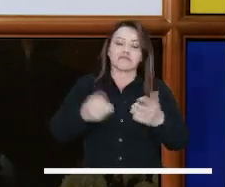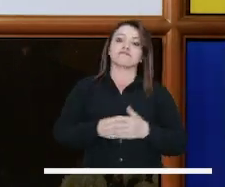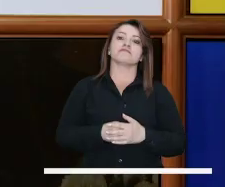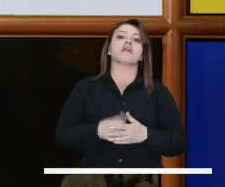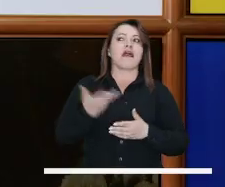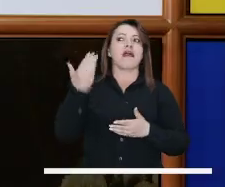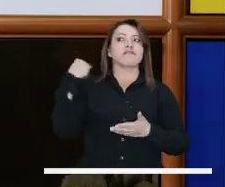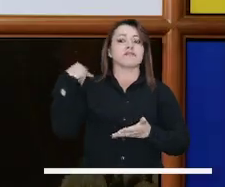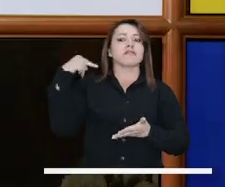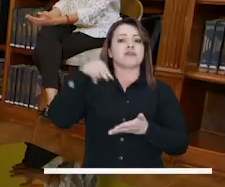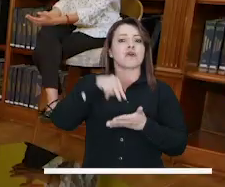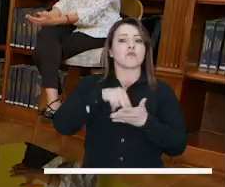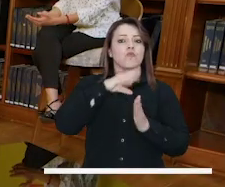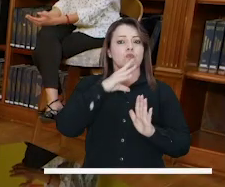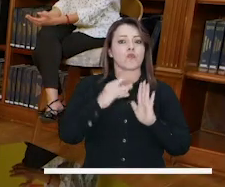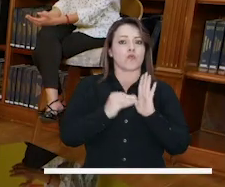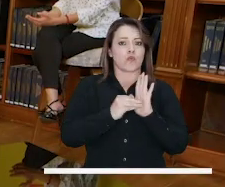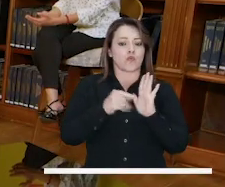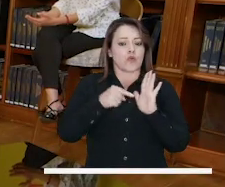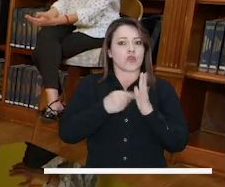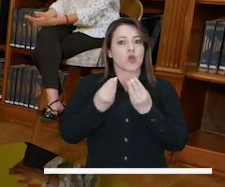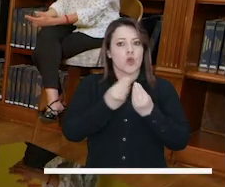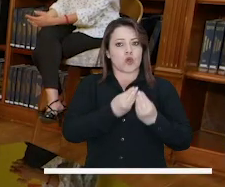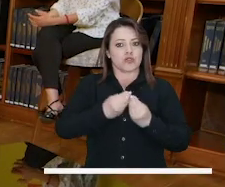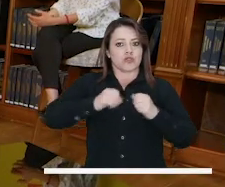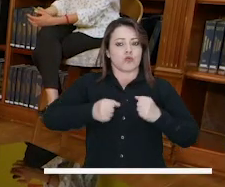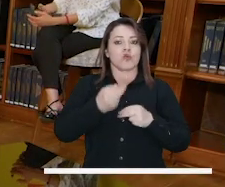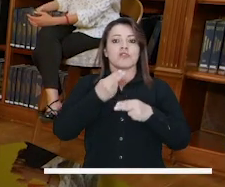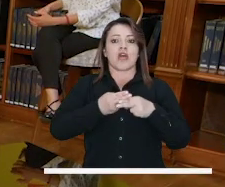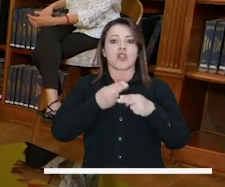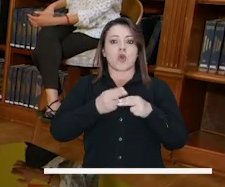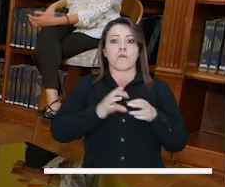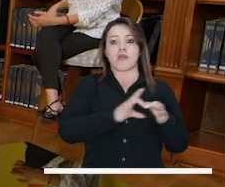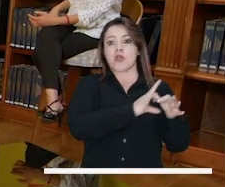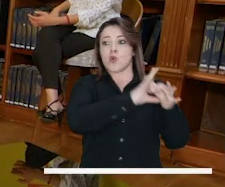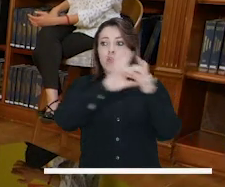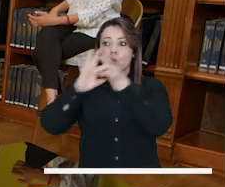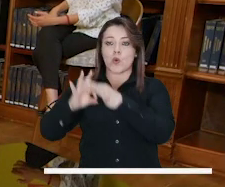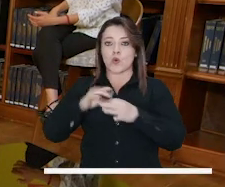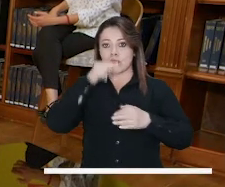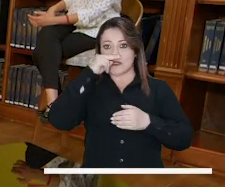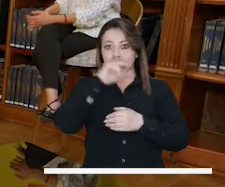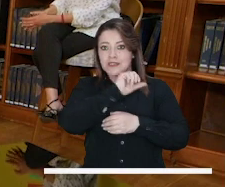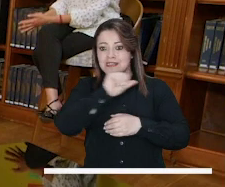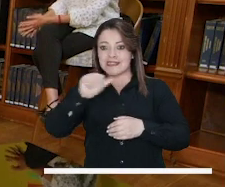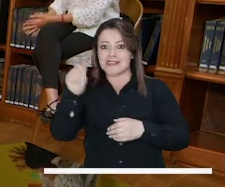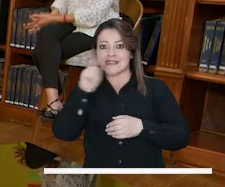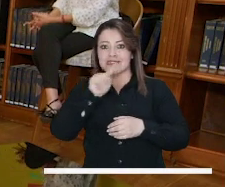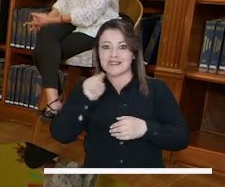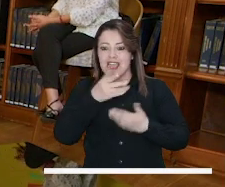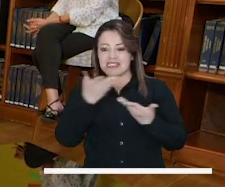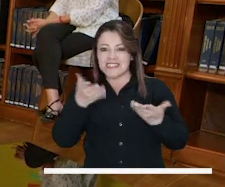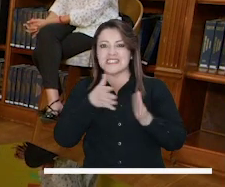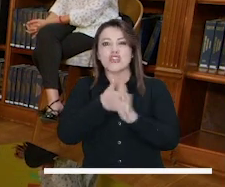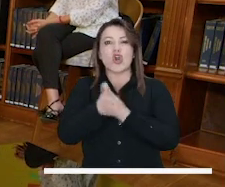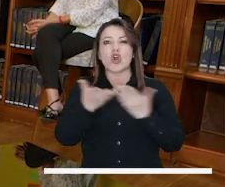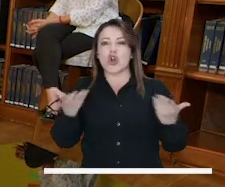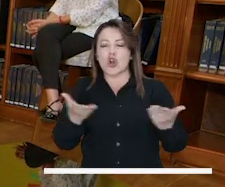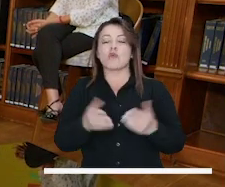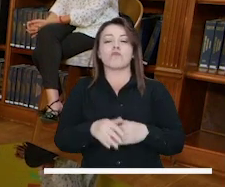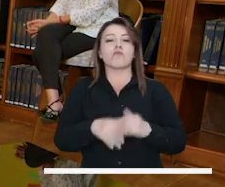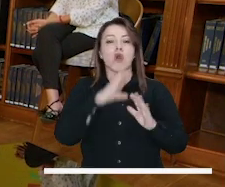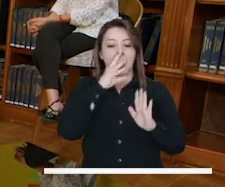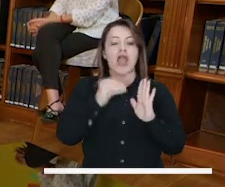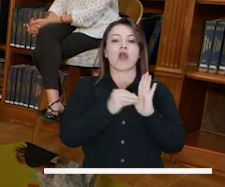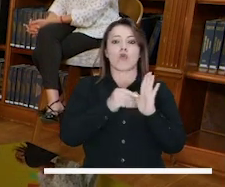seguramente un resultado mayor. De hecho, nosotros fuimos autores de un acuerdo en el Consejo de Bogotá que lo bautizamos como Juntos por